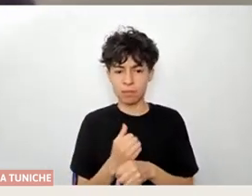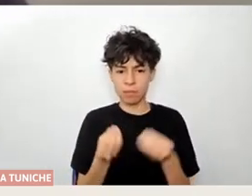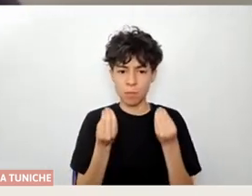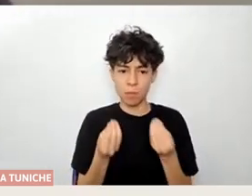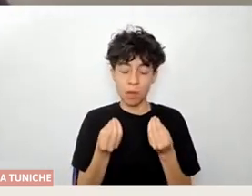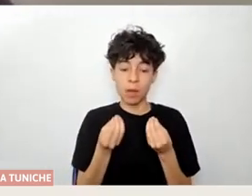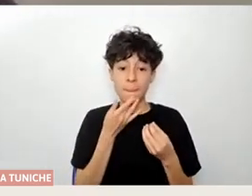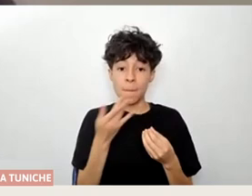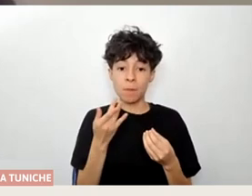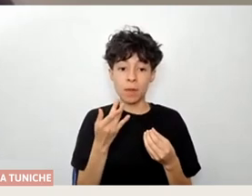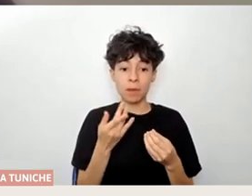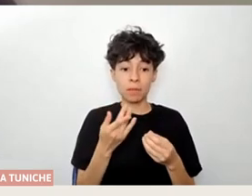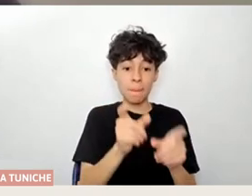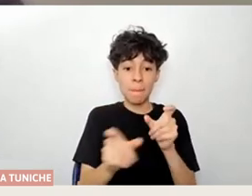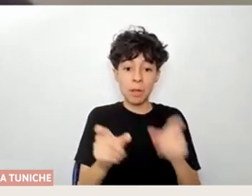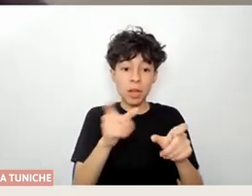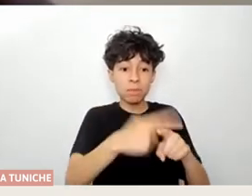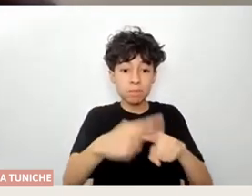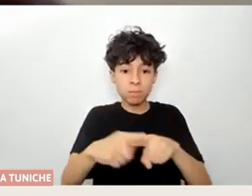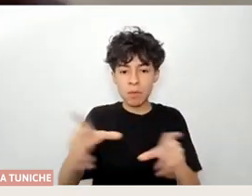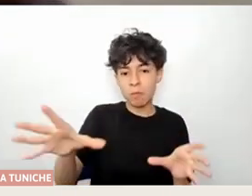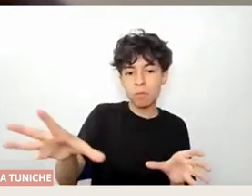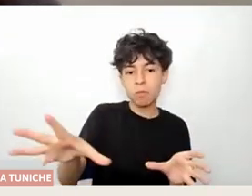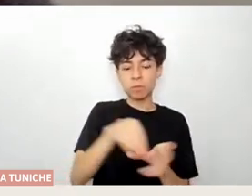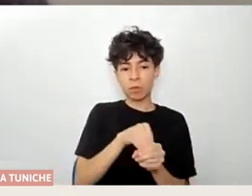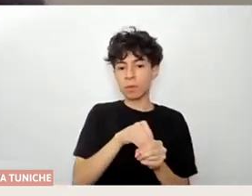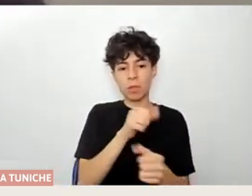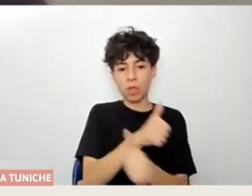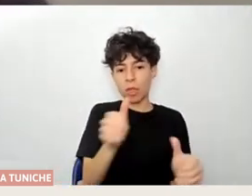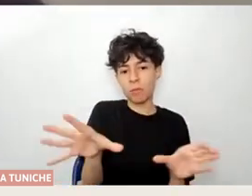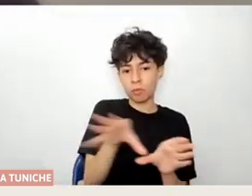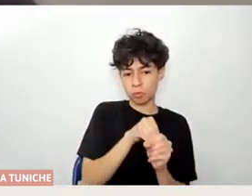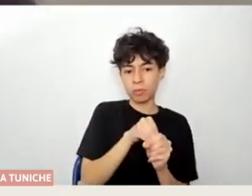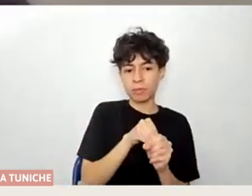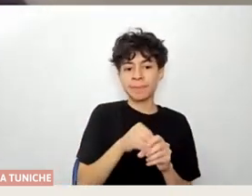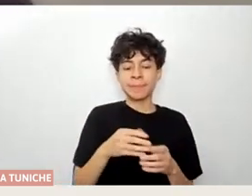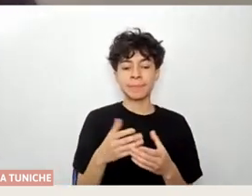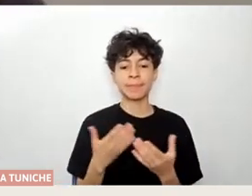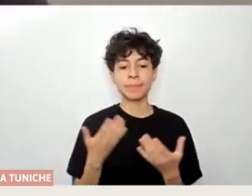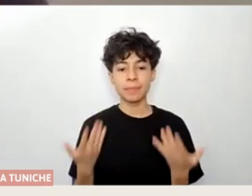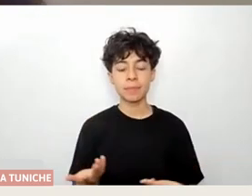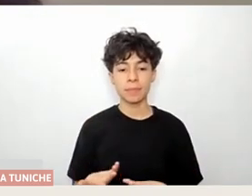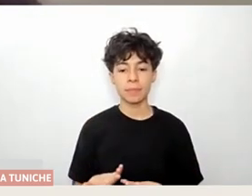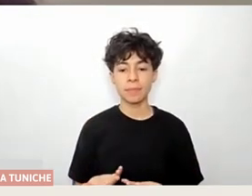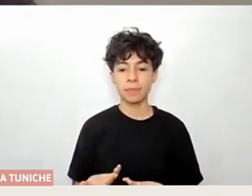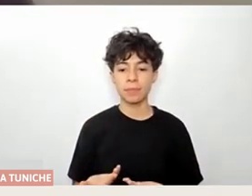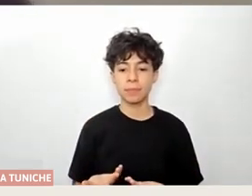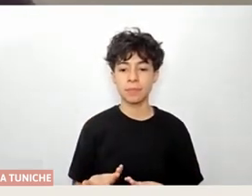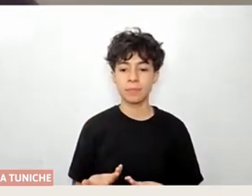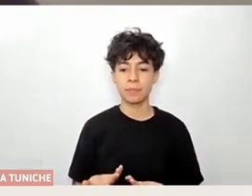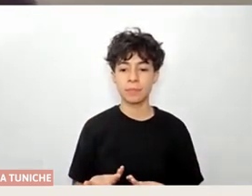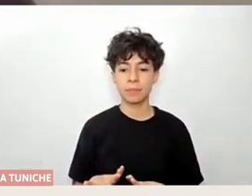las diferencias que teníamos. Y también hubo harto trabajo